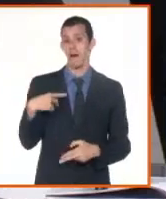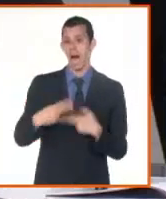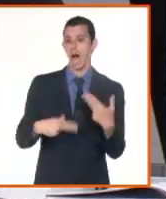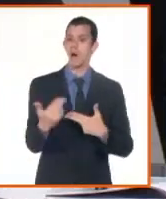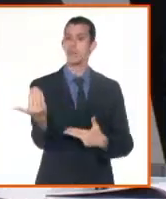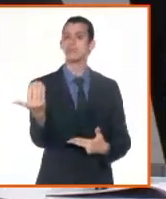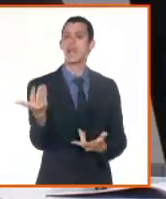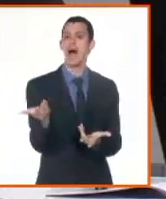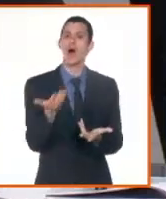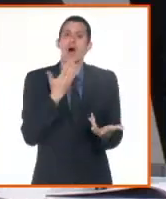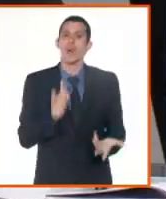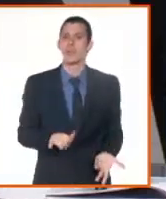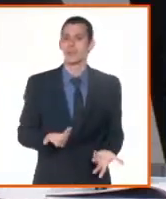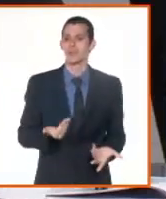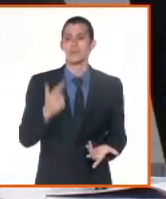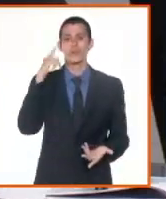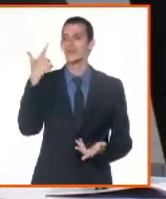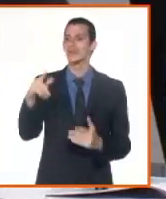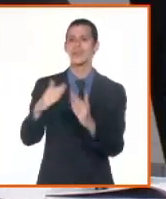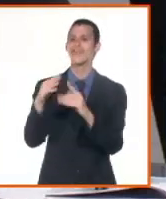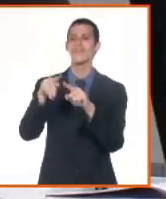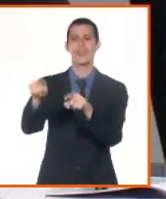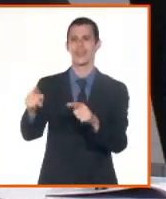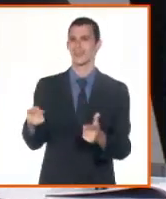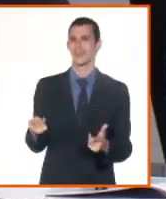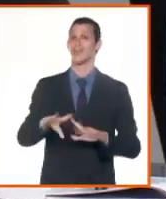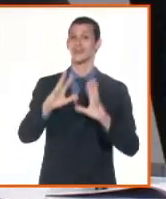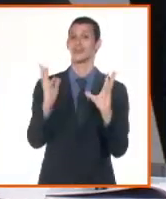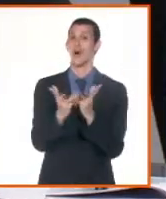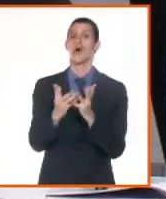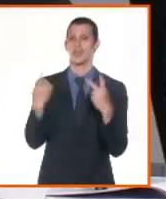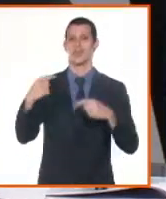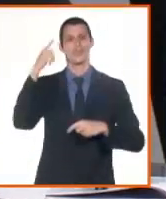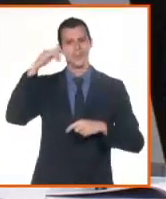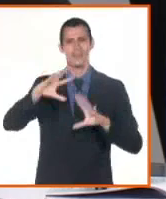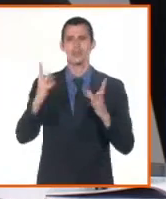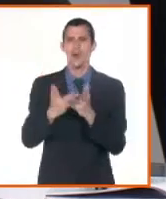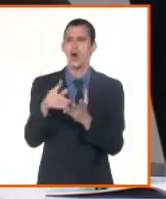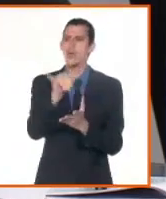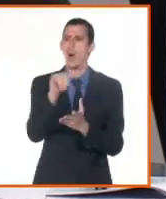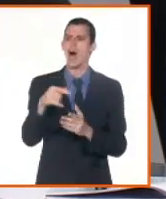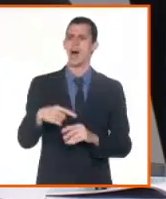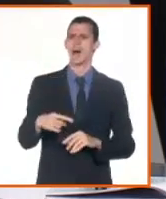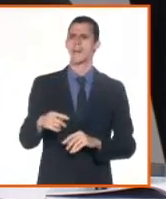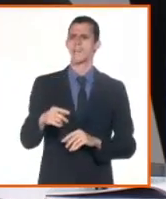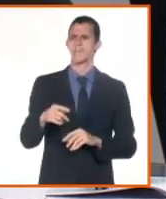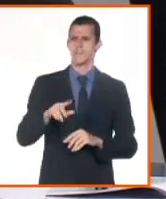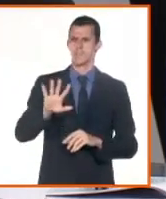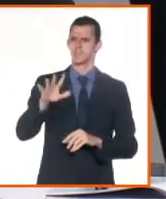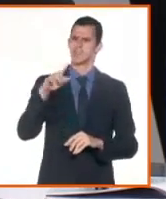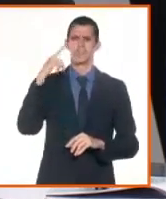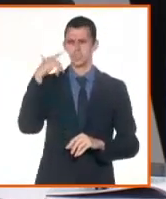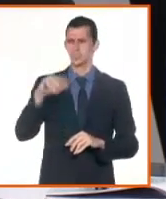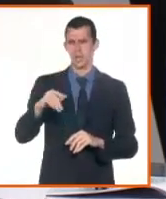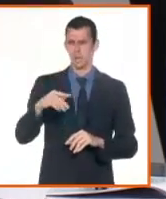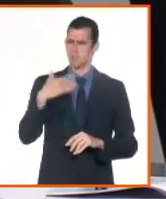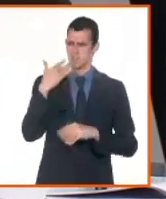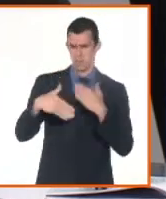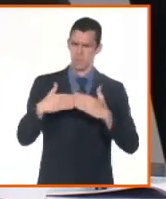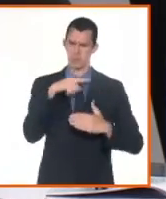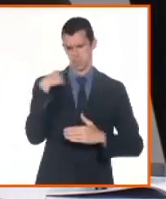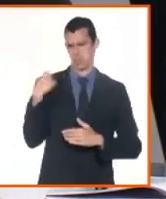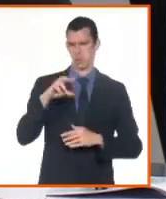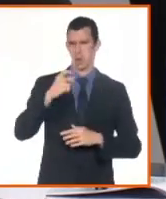Porque él estandariza la informatización de los actores económicos, le da una uniformidad a partir de las propias